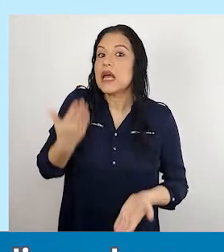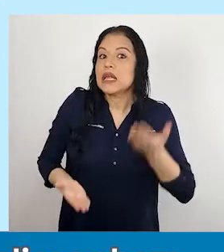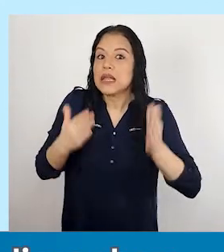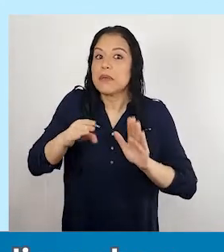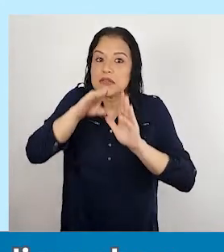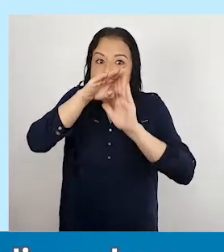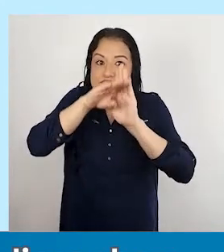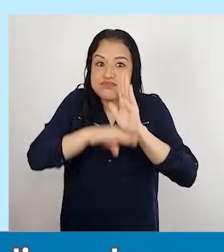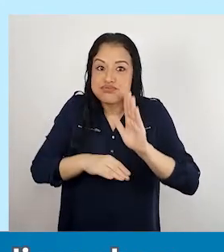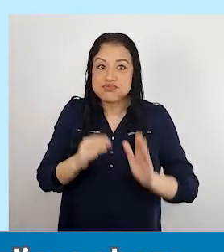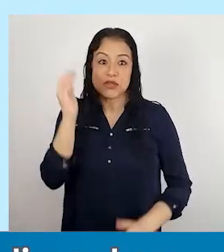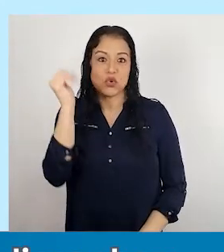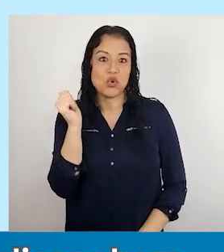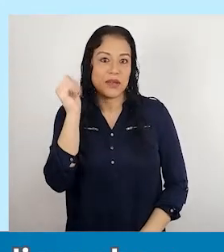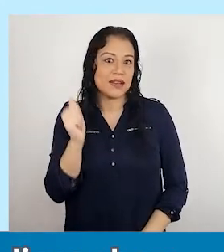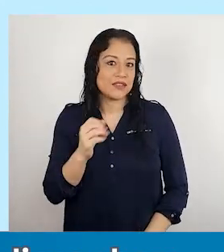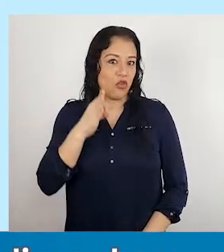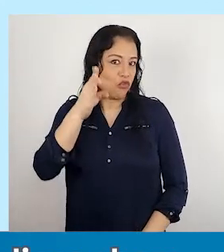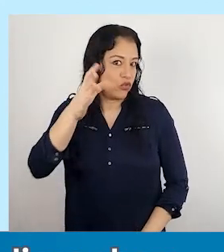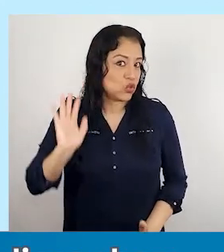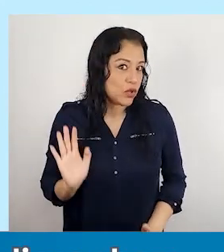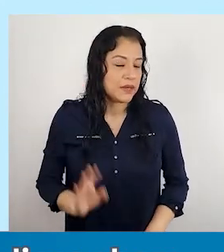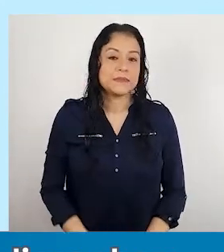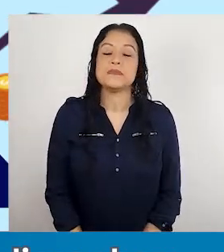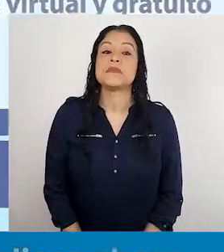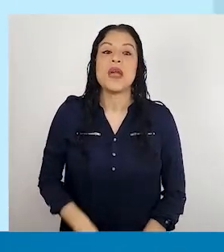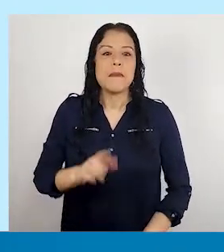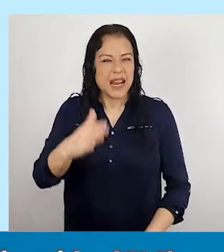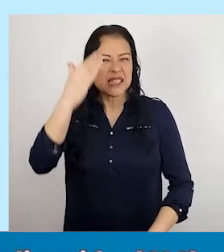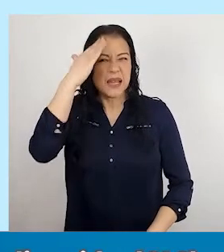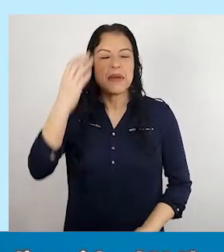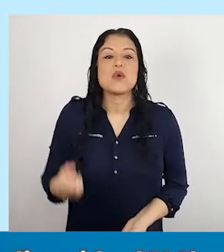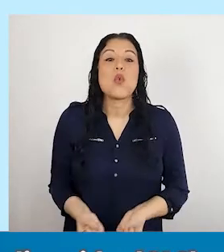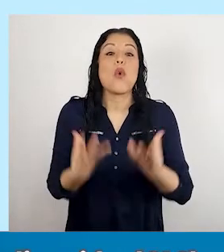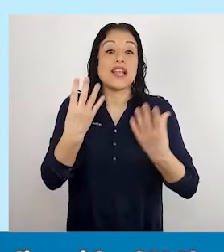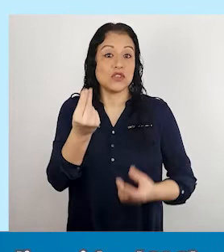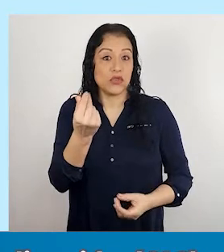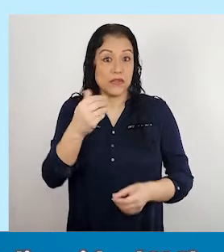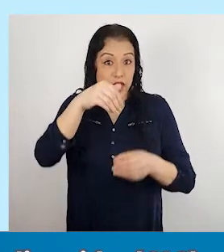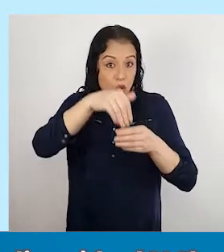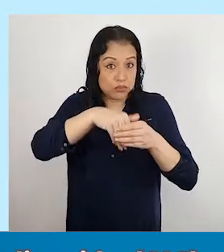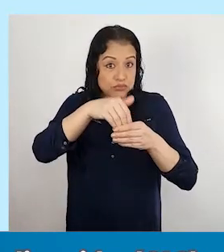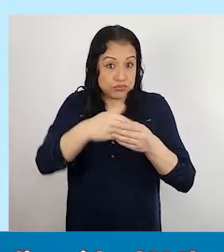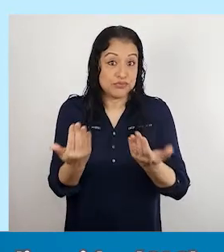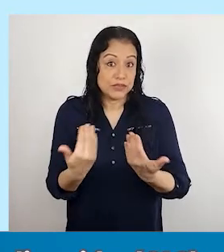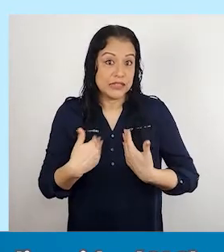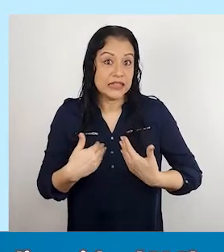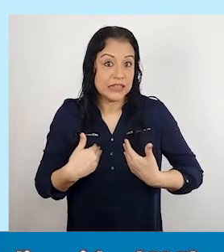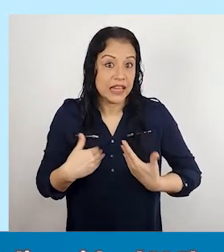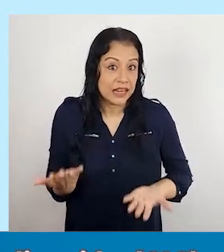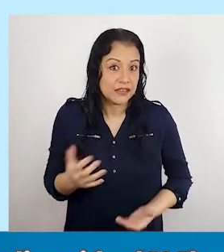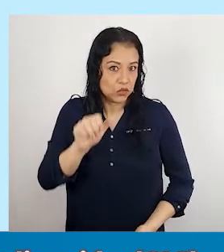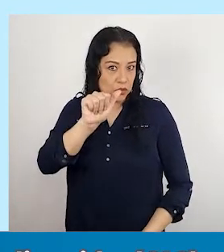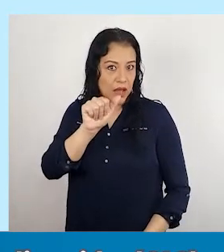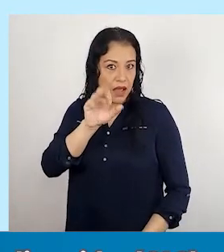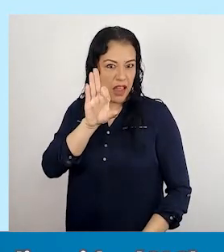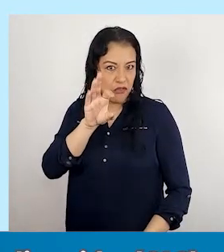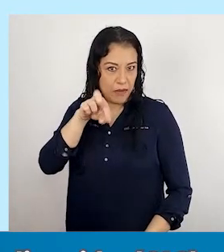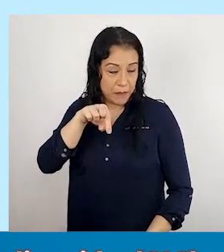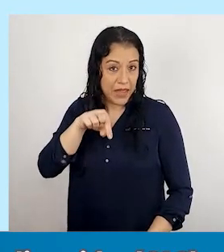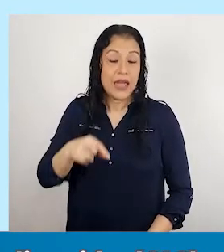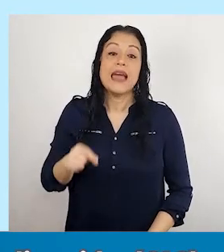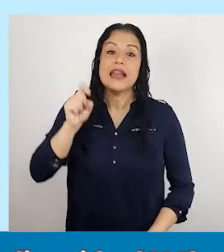afectará tu fondo de jubilación para el futuro. Para conocer el saldo de tu cuenta individual de capitalización,